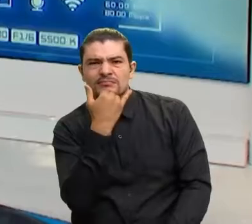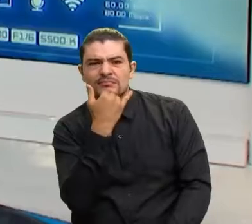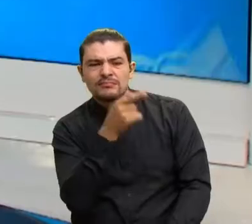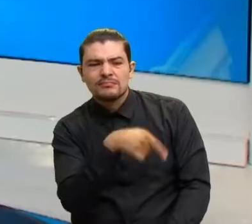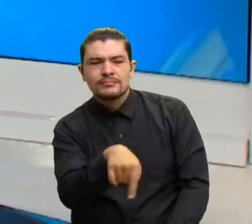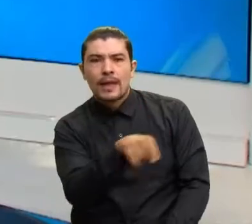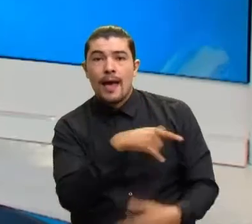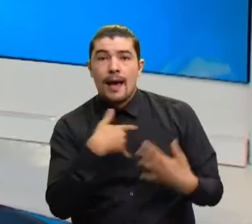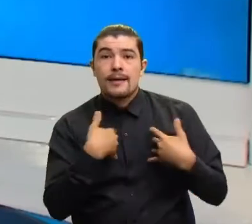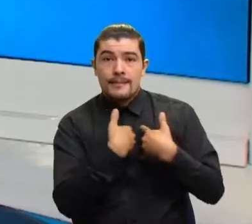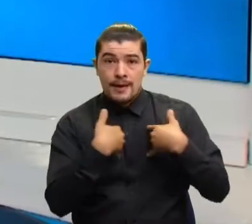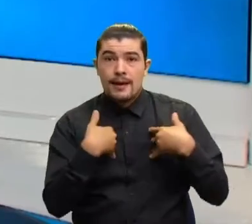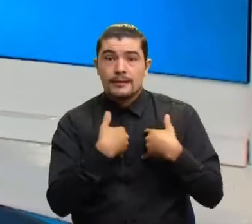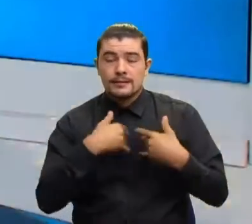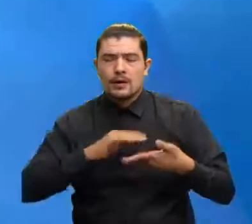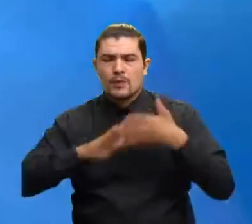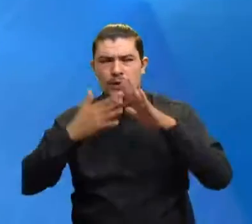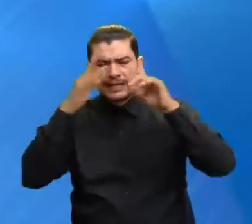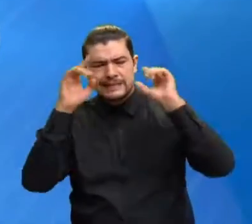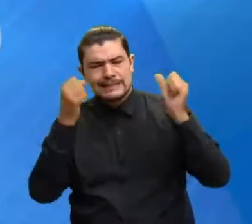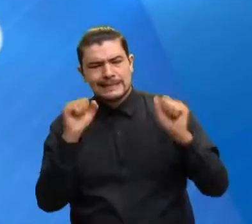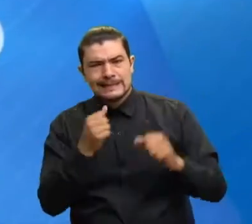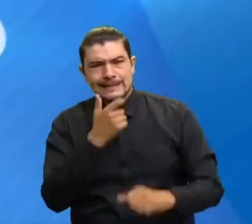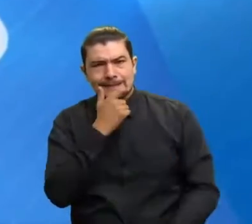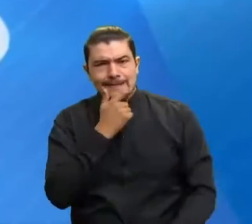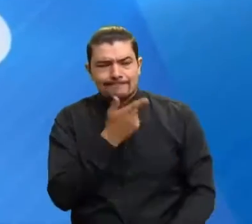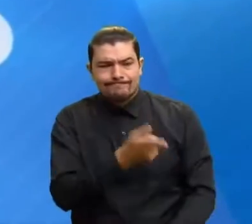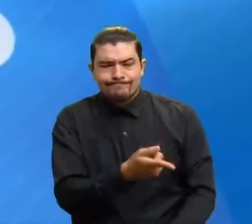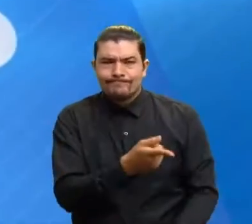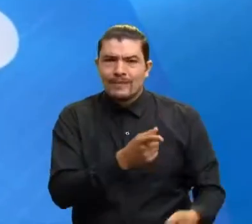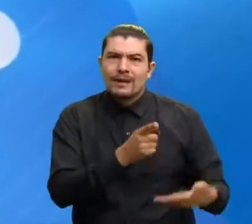en el barrio Portal de Jericó,